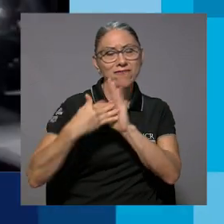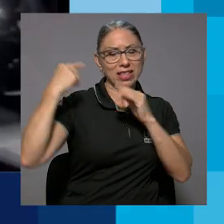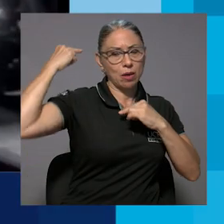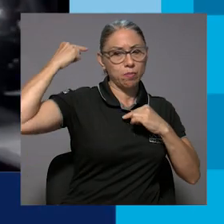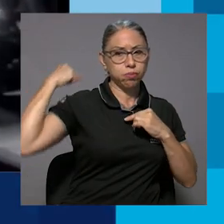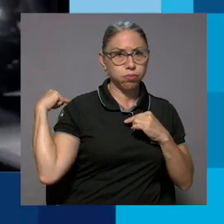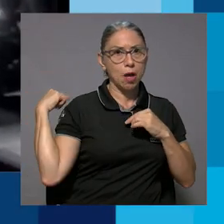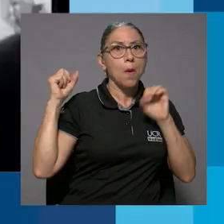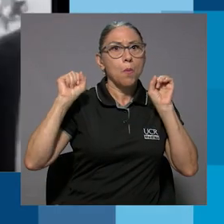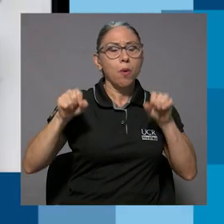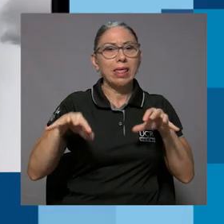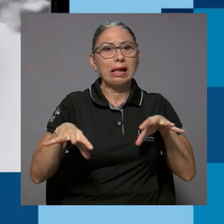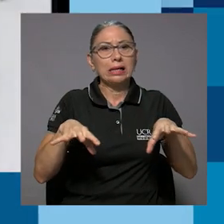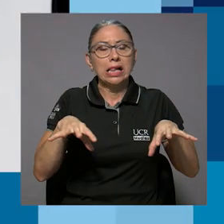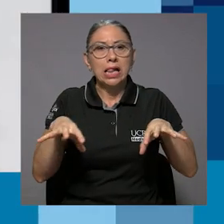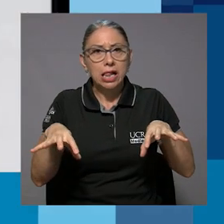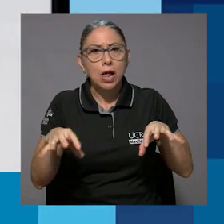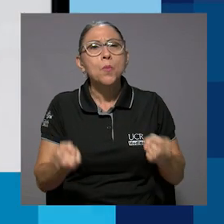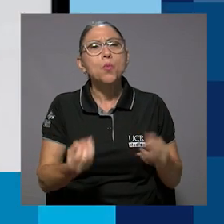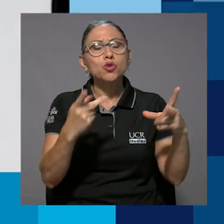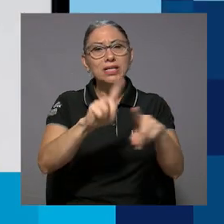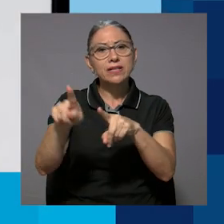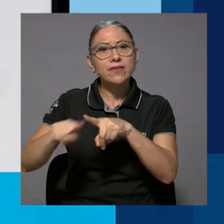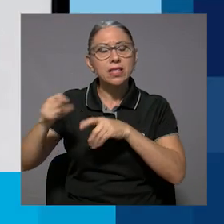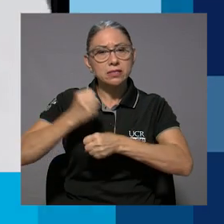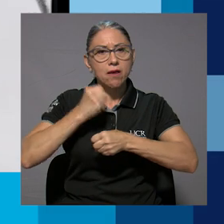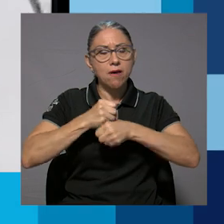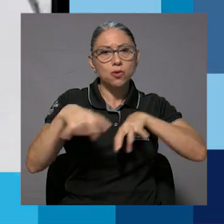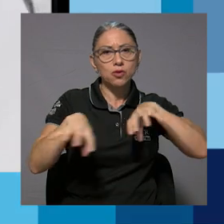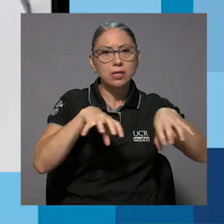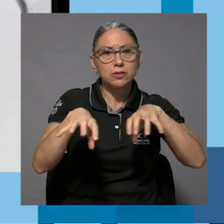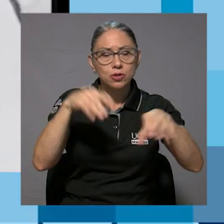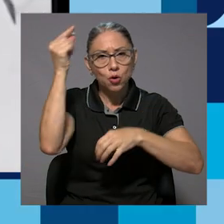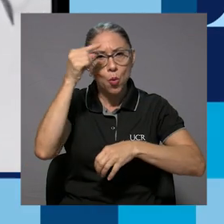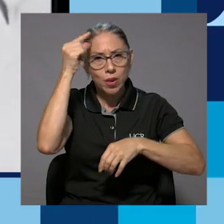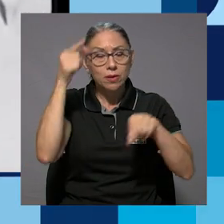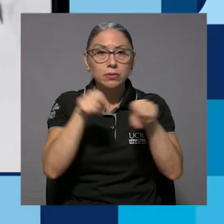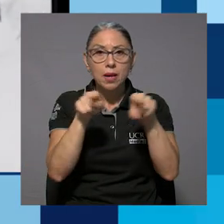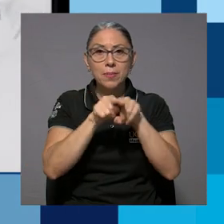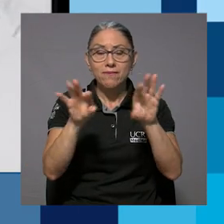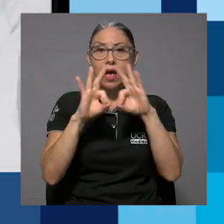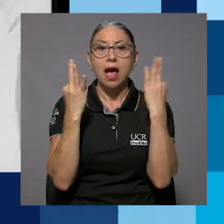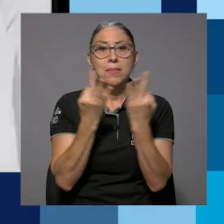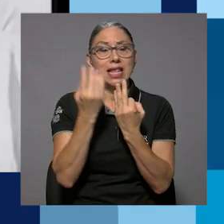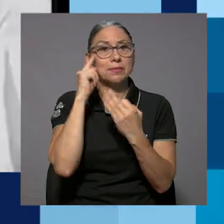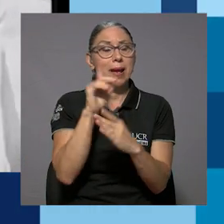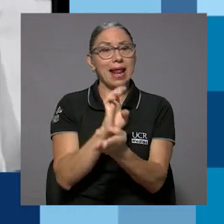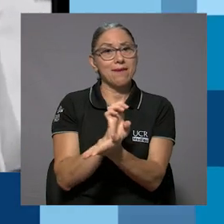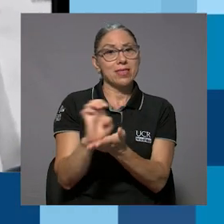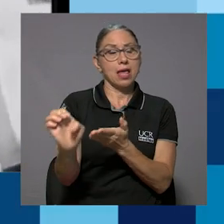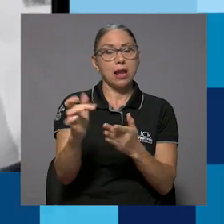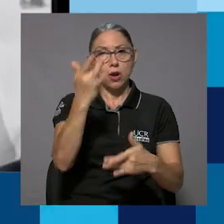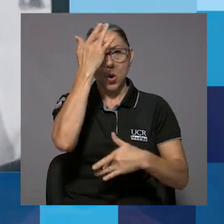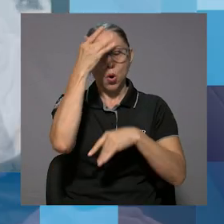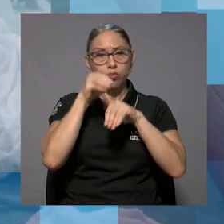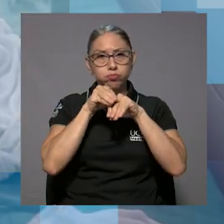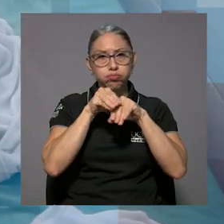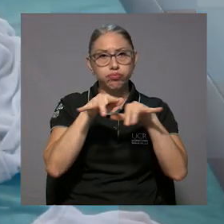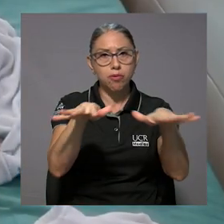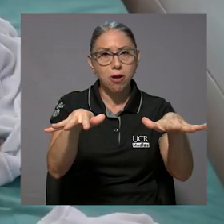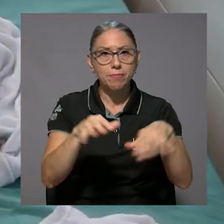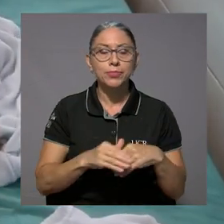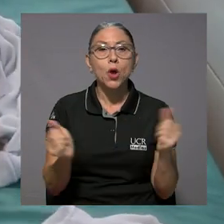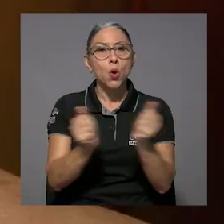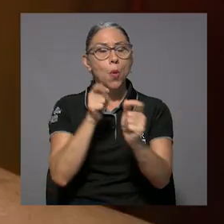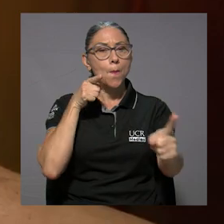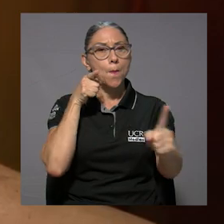y causa parálisis, muchas fueron en ese entonces las acciones implementadas por el gobierno y las familias para prevenir el contagio.